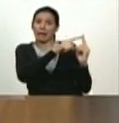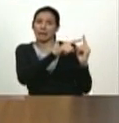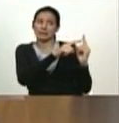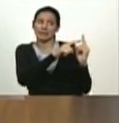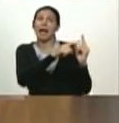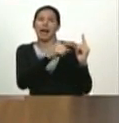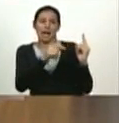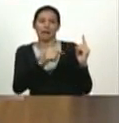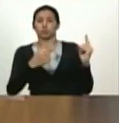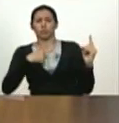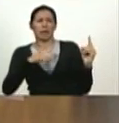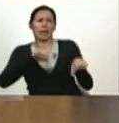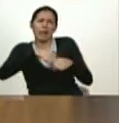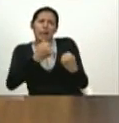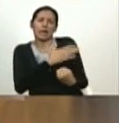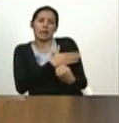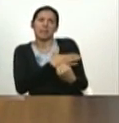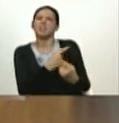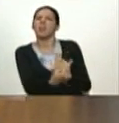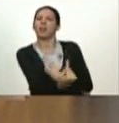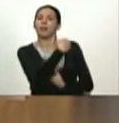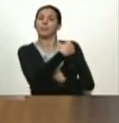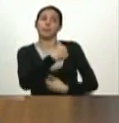Golpearle el brazo lastimado.